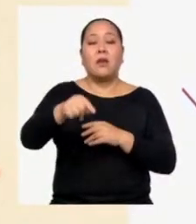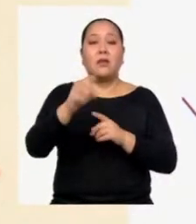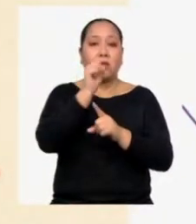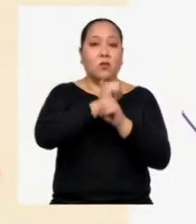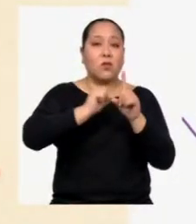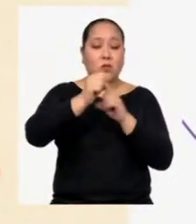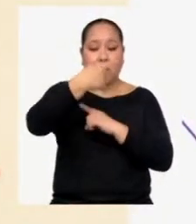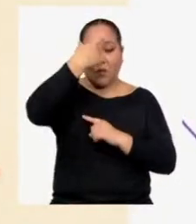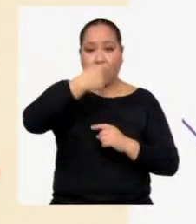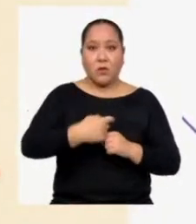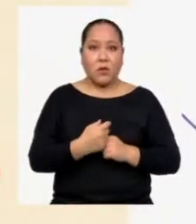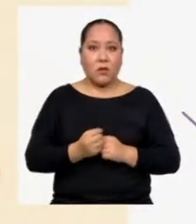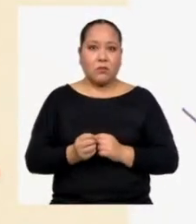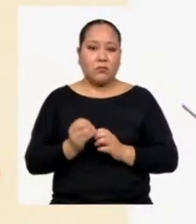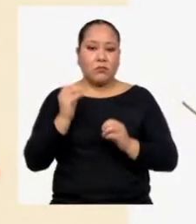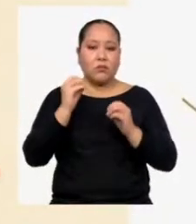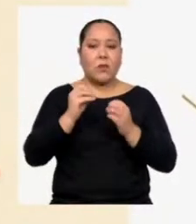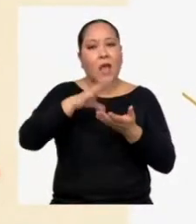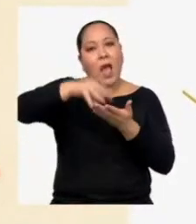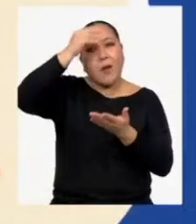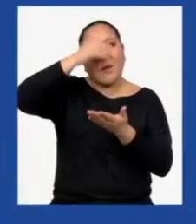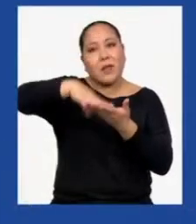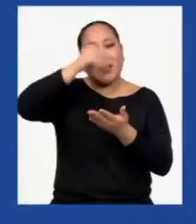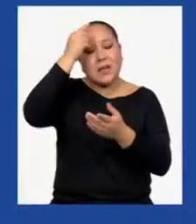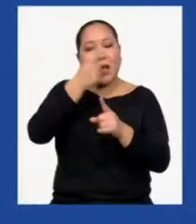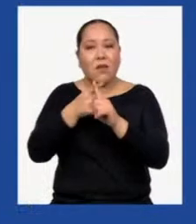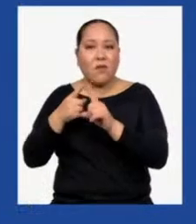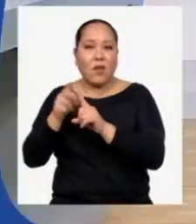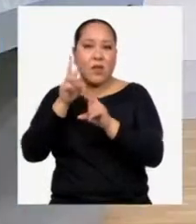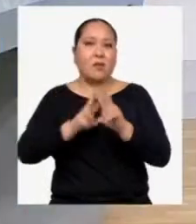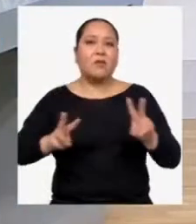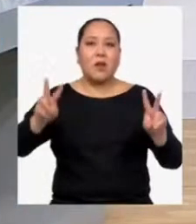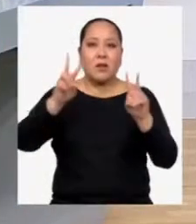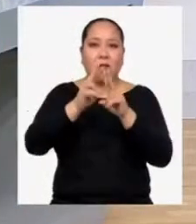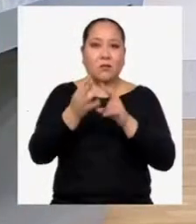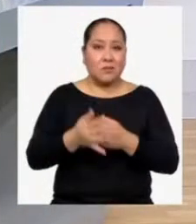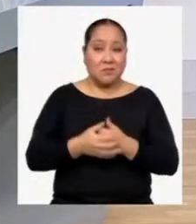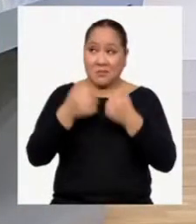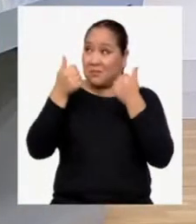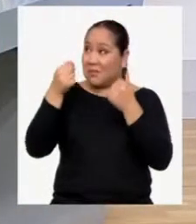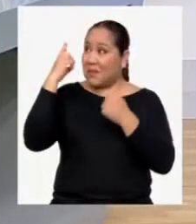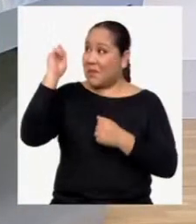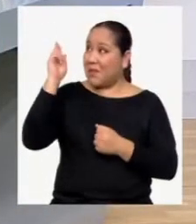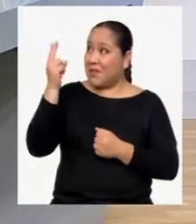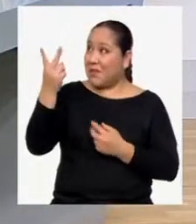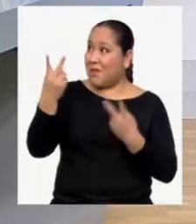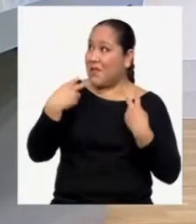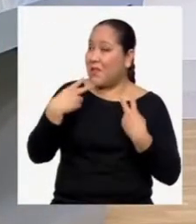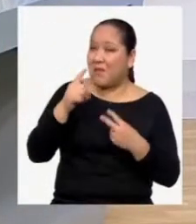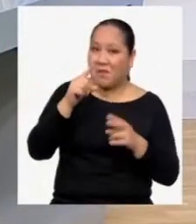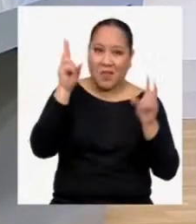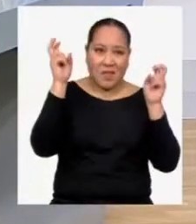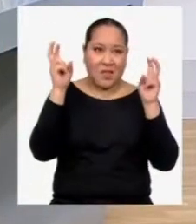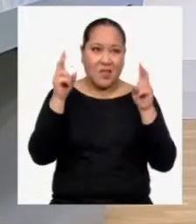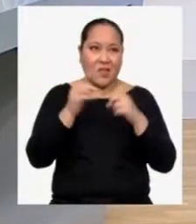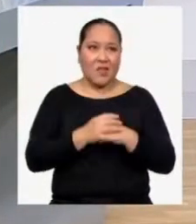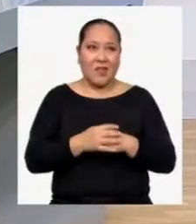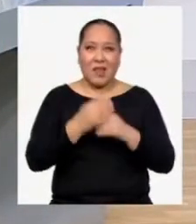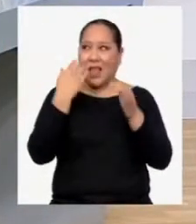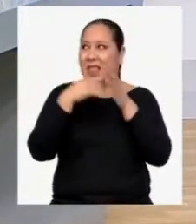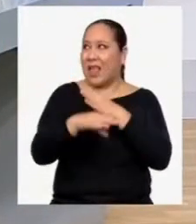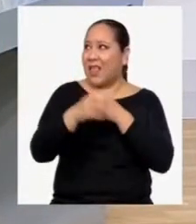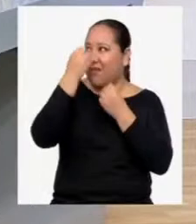nivel personal Con el aprendizaje de balones ¿Qué tal, profe? ¿Vio mi título y autor? Entrada,